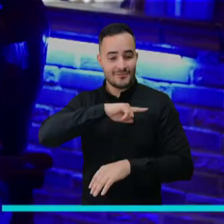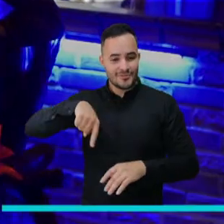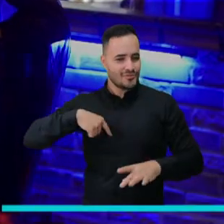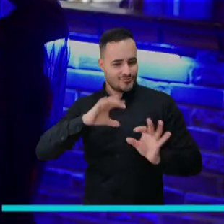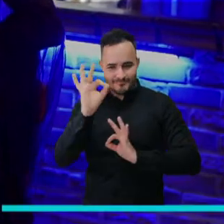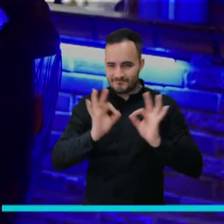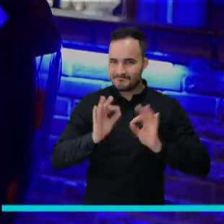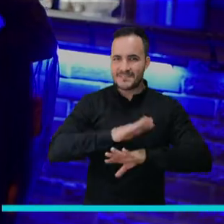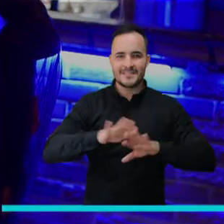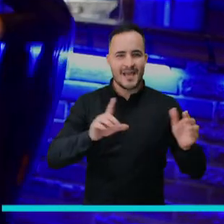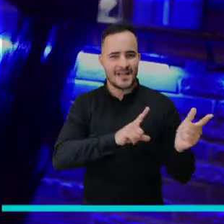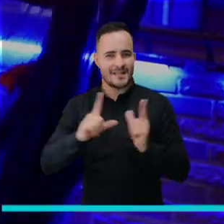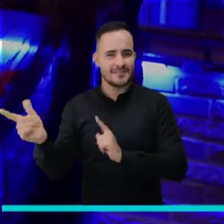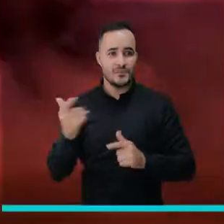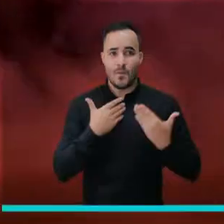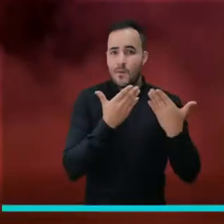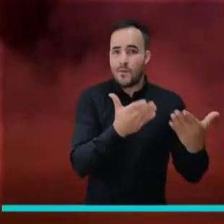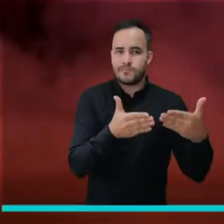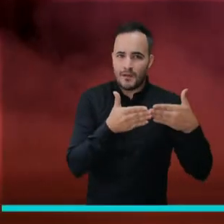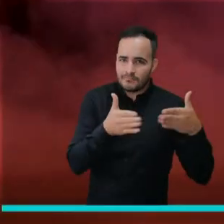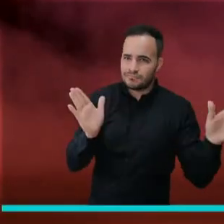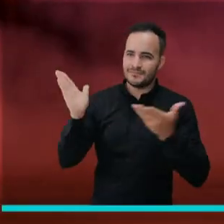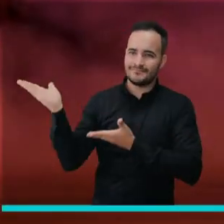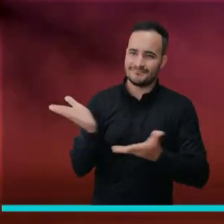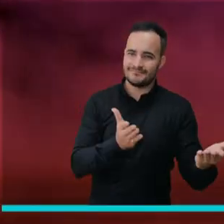preparados. Ya nosotros estamos con la sala abierta.